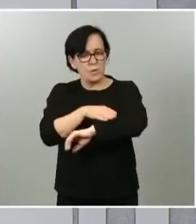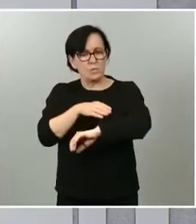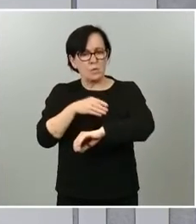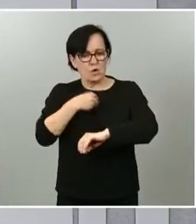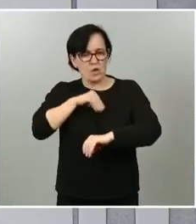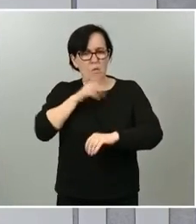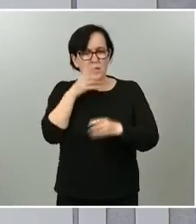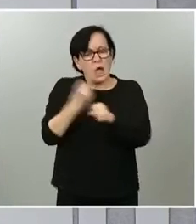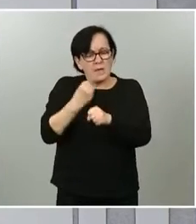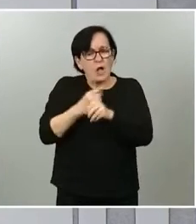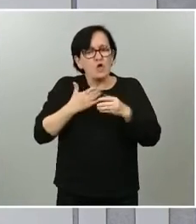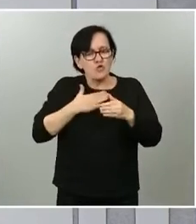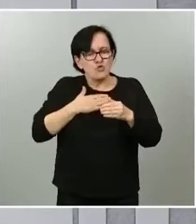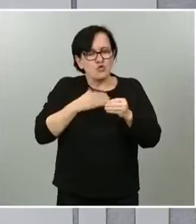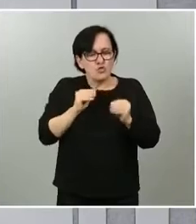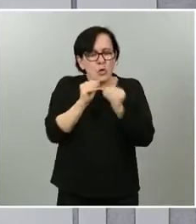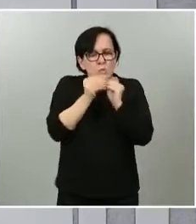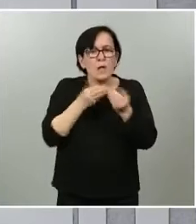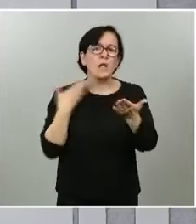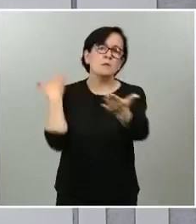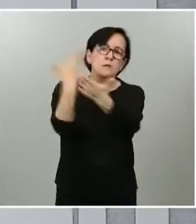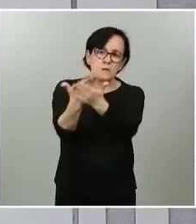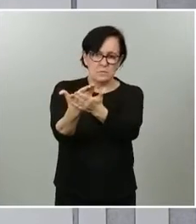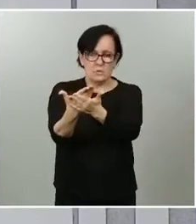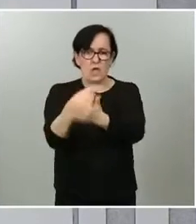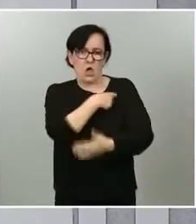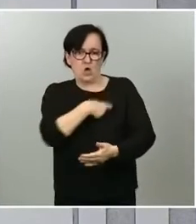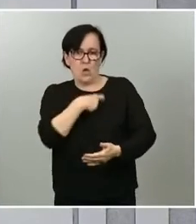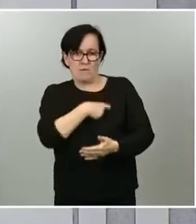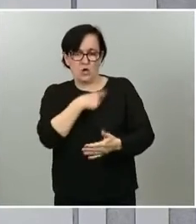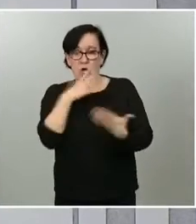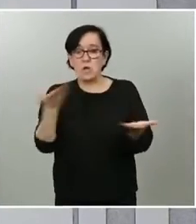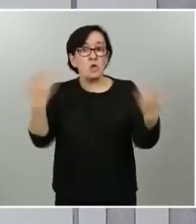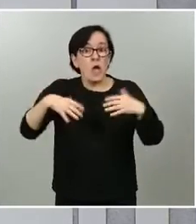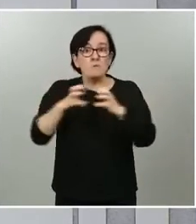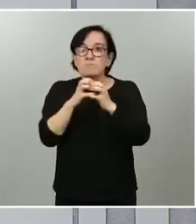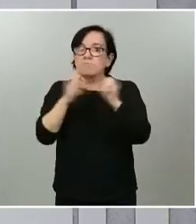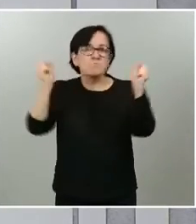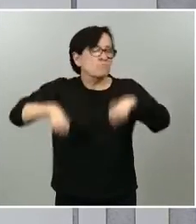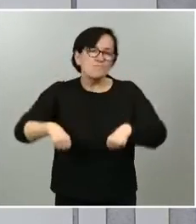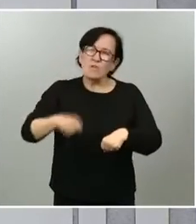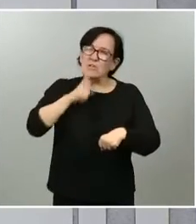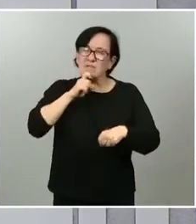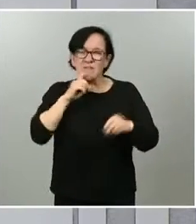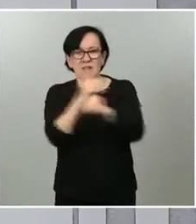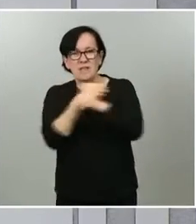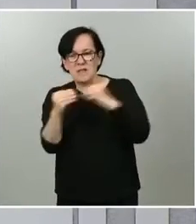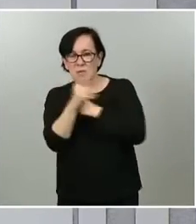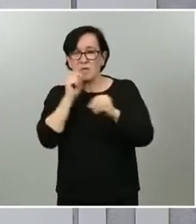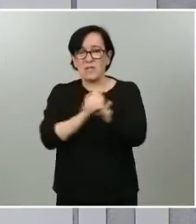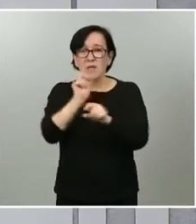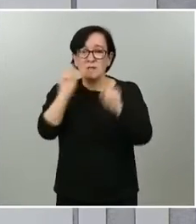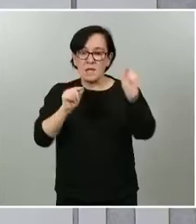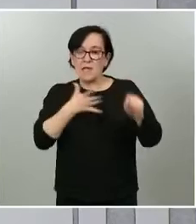suyo propio para aportarlo en el marco de la comisión y, en caso de que no hubiera acuerdo, cuestión difícil, porque en esta pandemia todos queremos